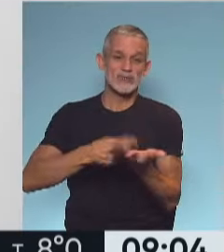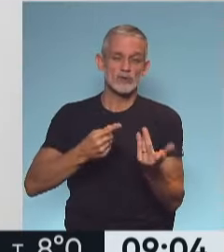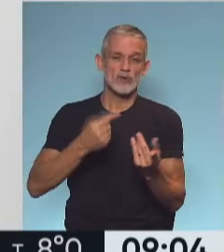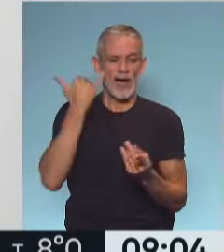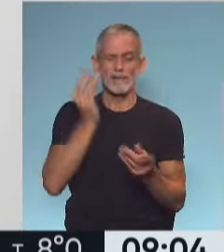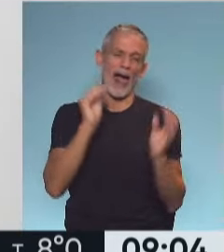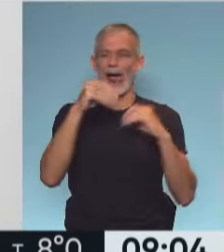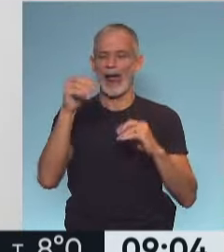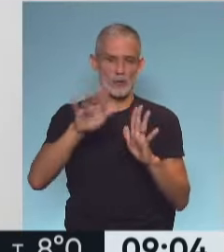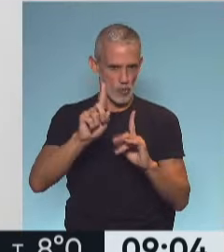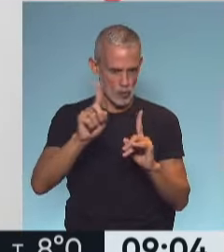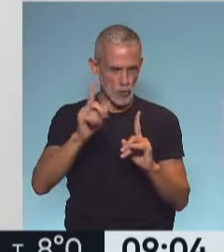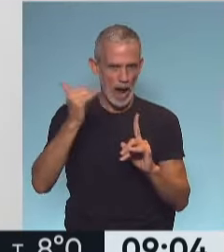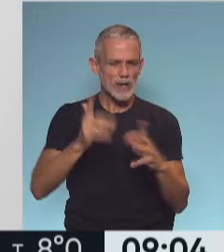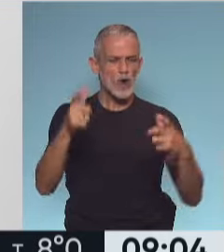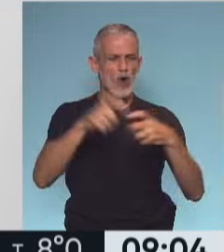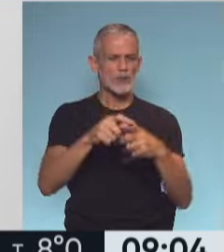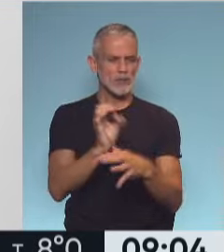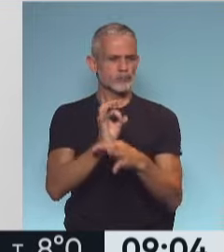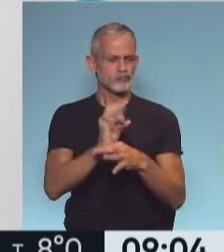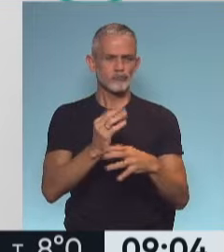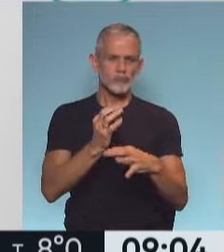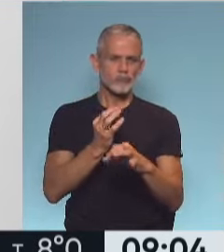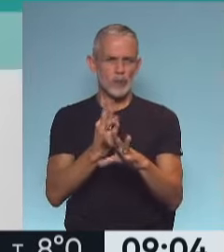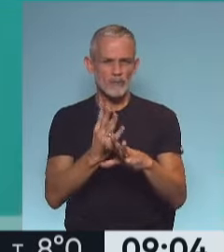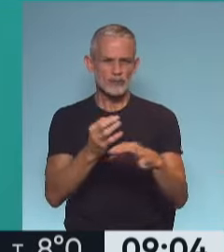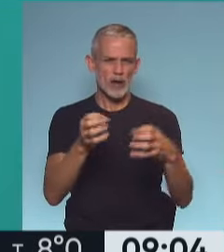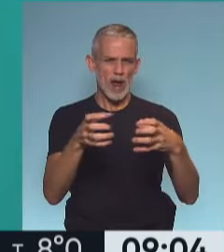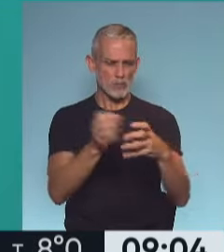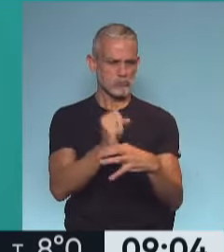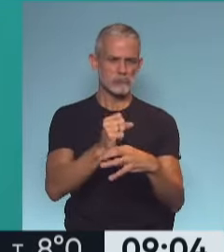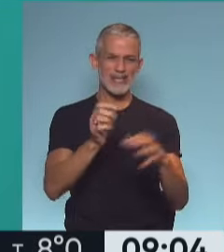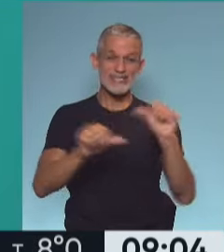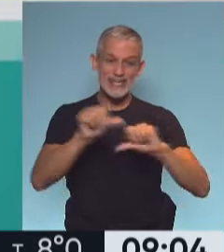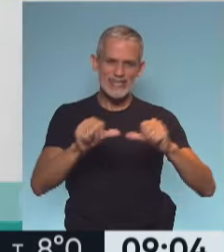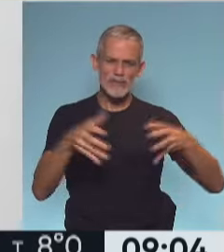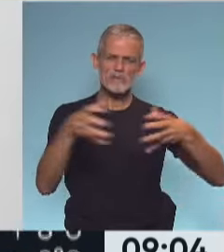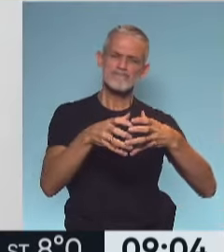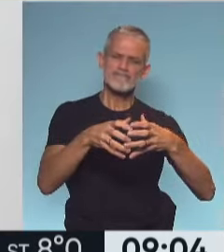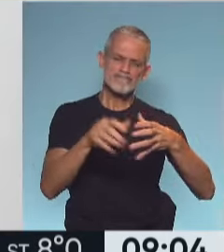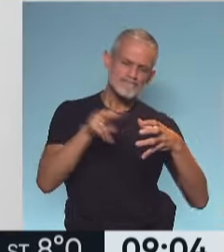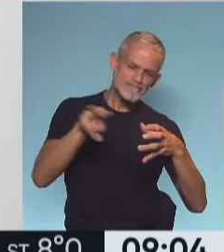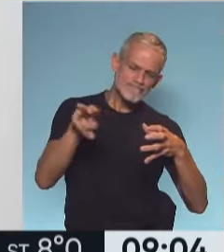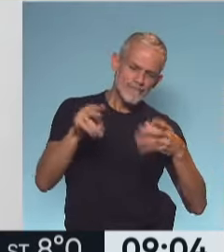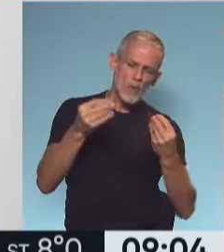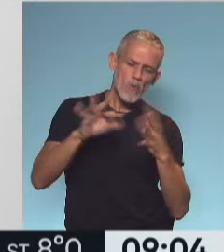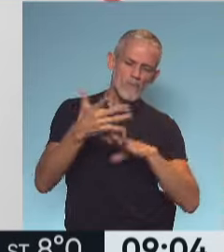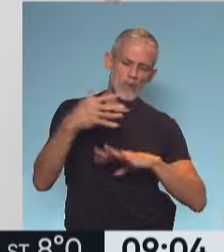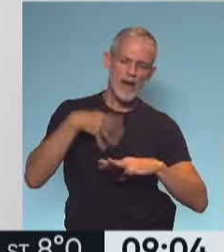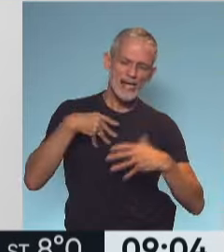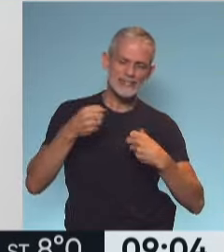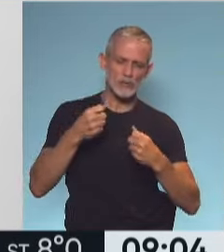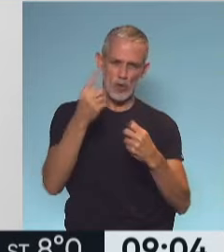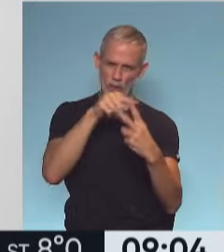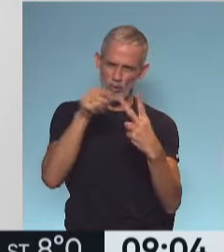improvisado. Hay un comité de expertos, de científicos, que velan y ven la situación sanitaria y tienen en cuenta en general dos